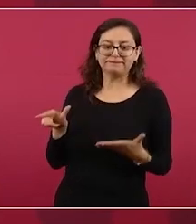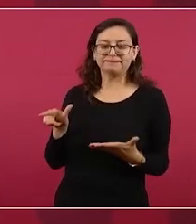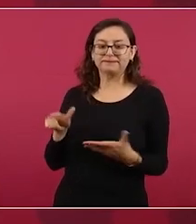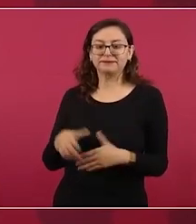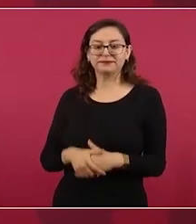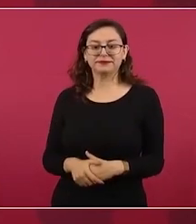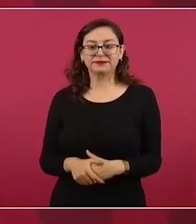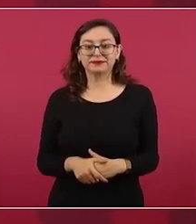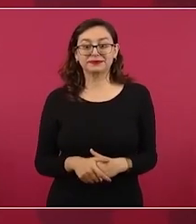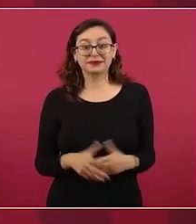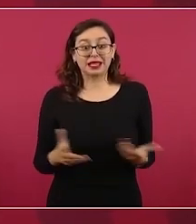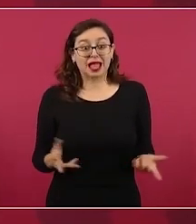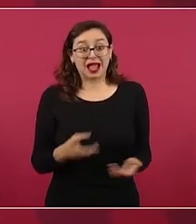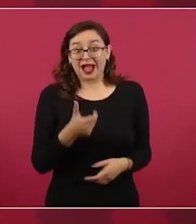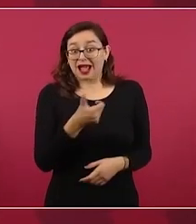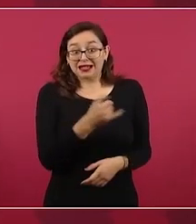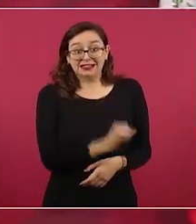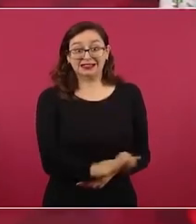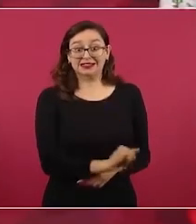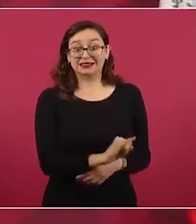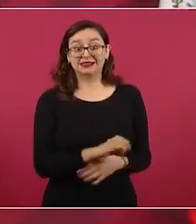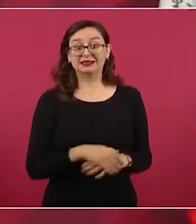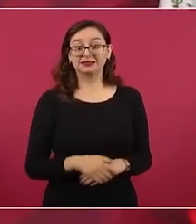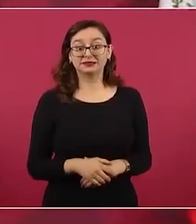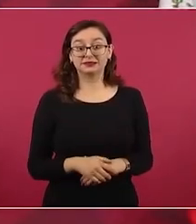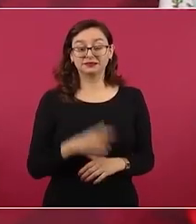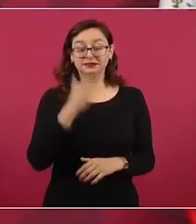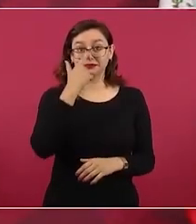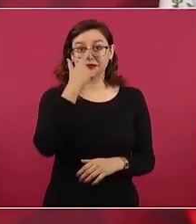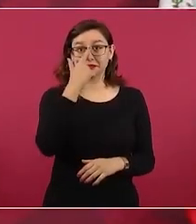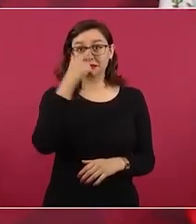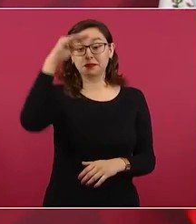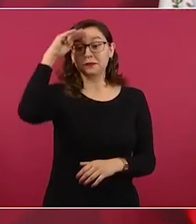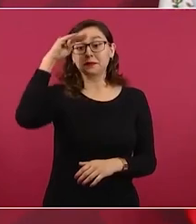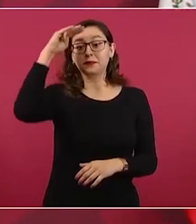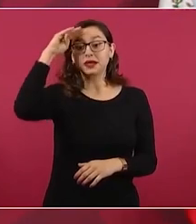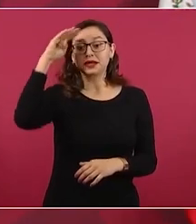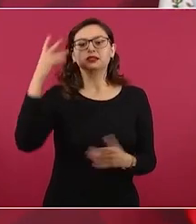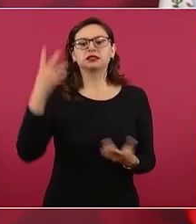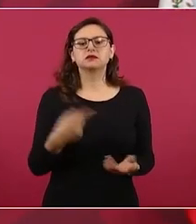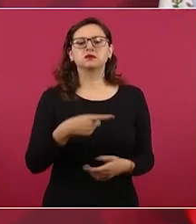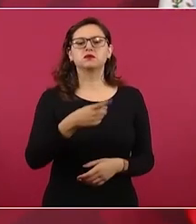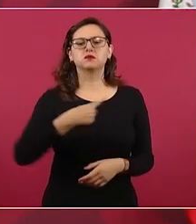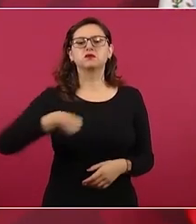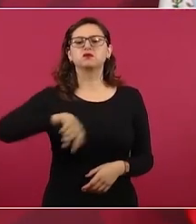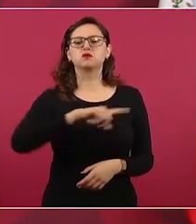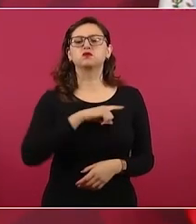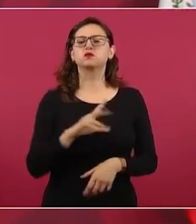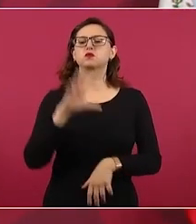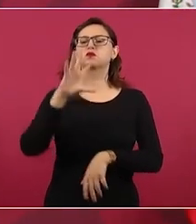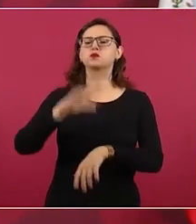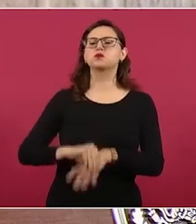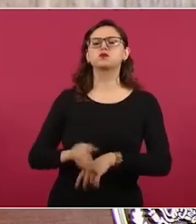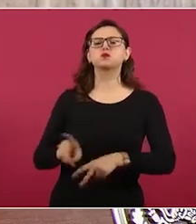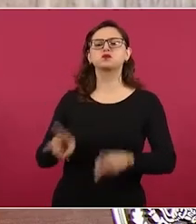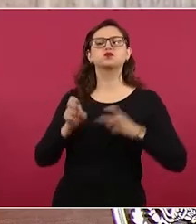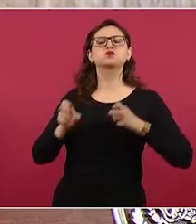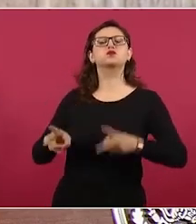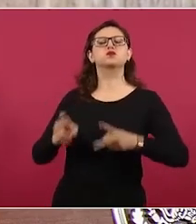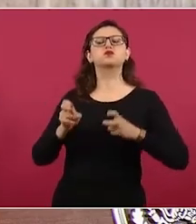Pero se sienten como con licencia para robar.